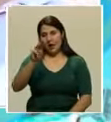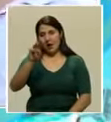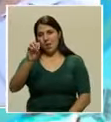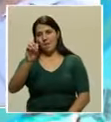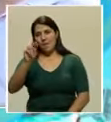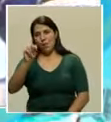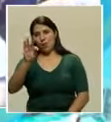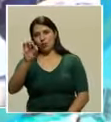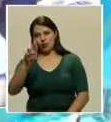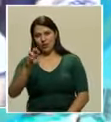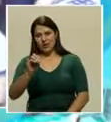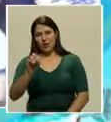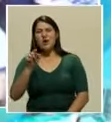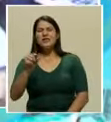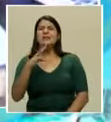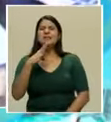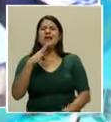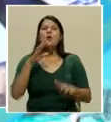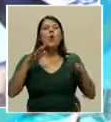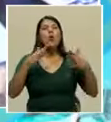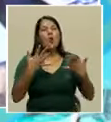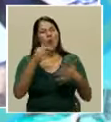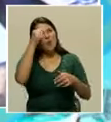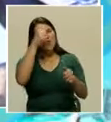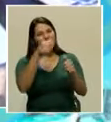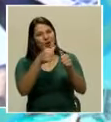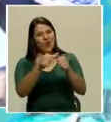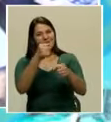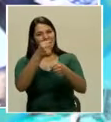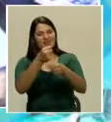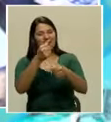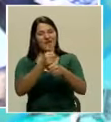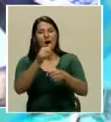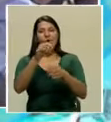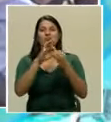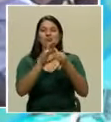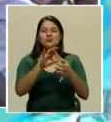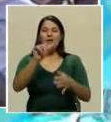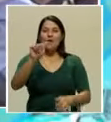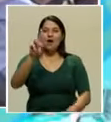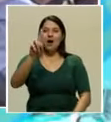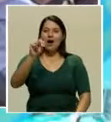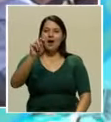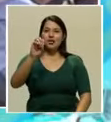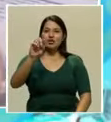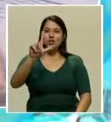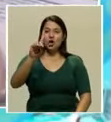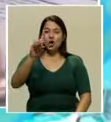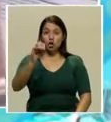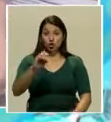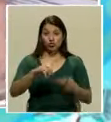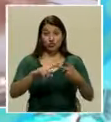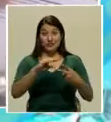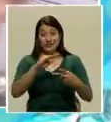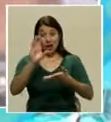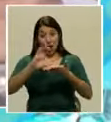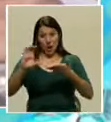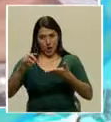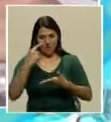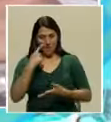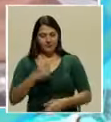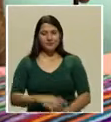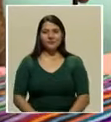interpreta la figura de don Arnoldo y del conservatorio ya con unos años de perspectiva. Vamos a escucharla, Osvaldo.